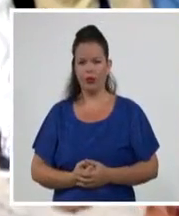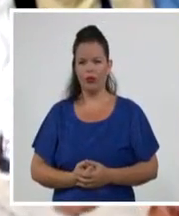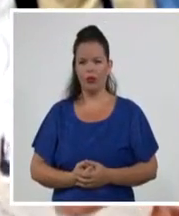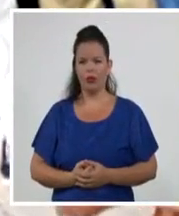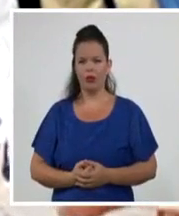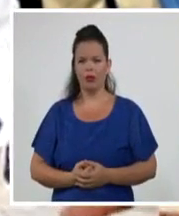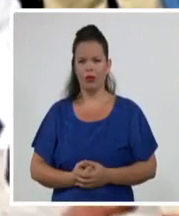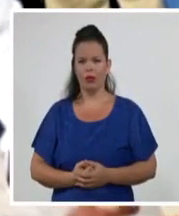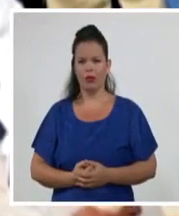de la Televisión Cubana.